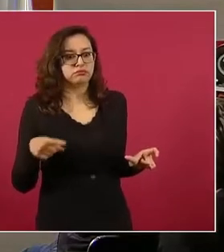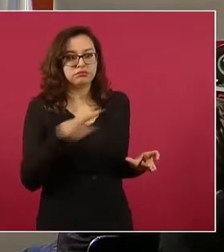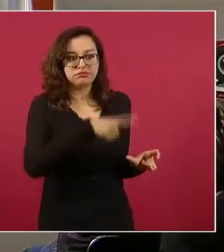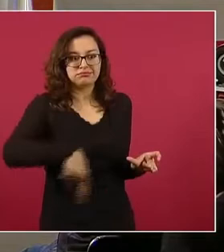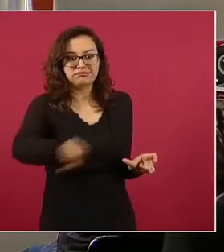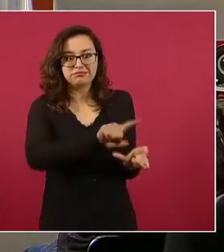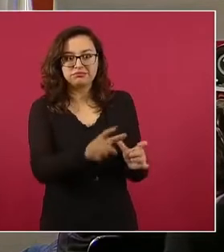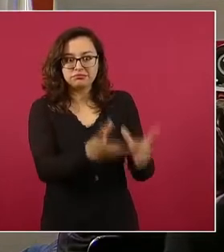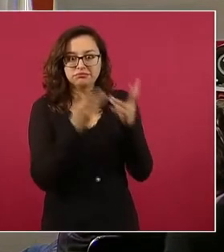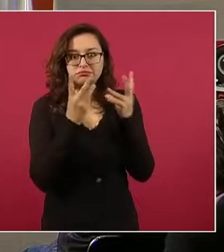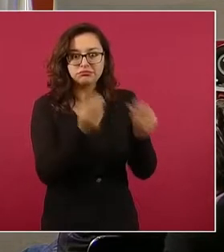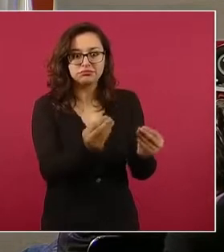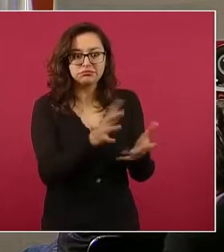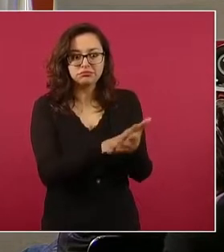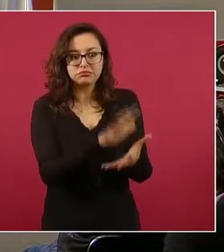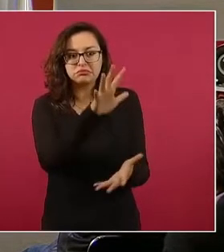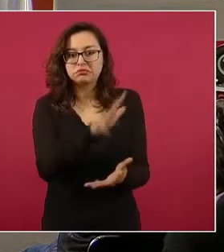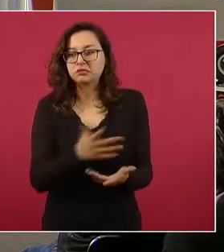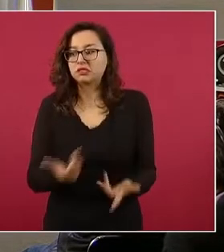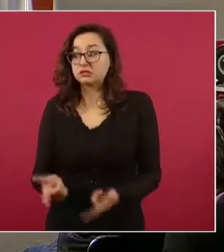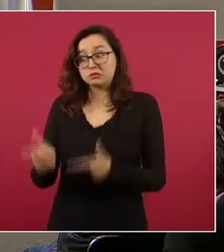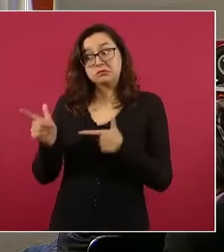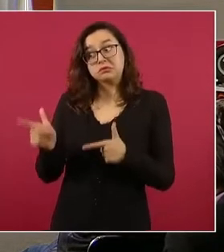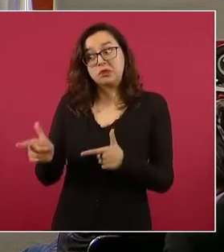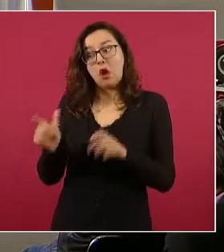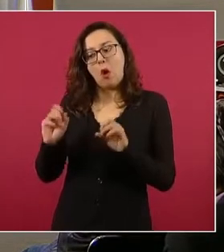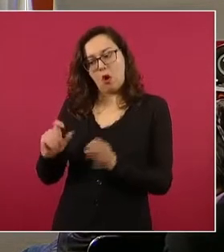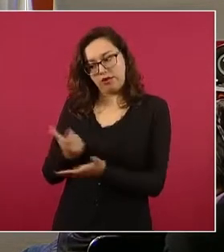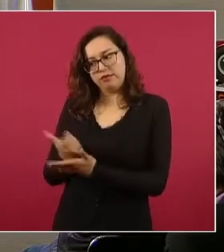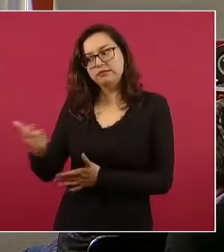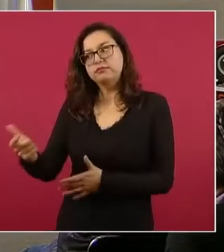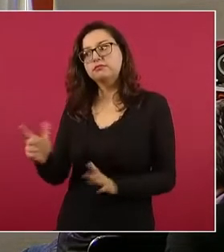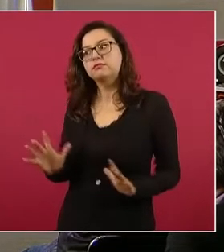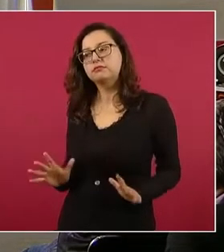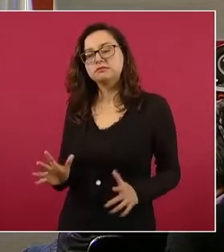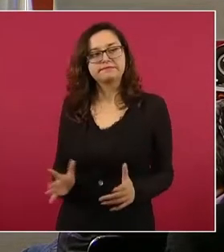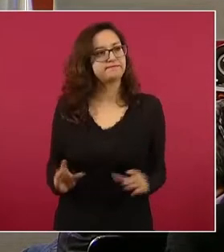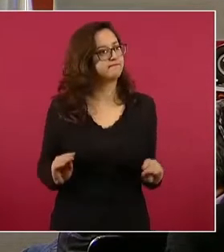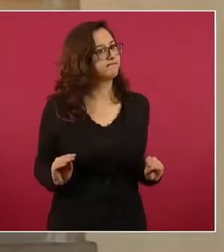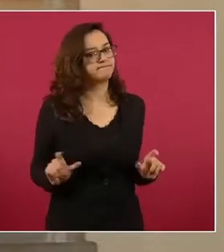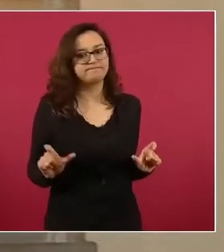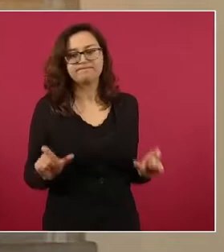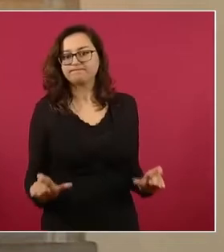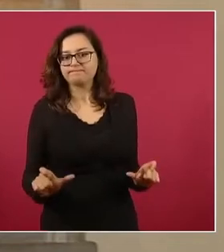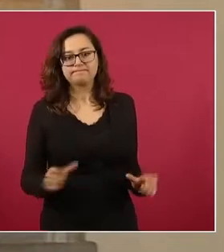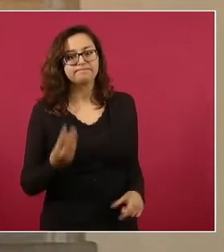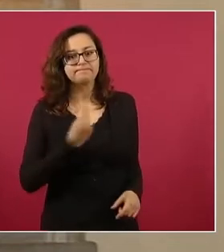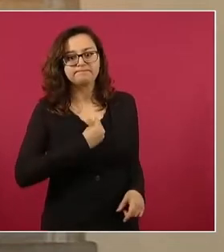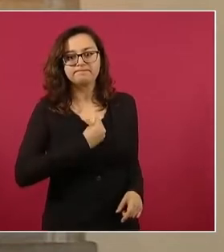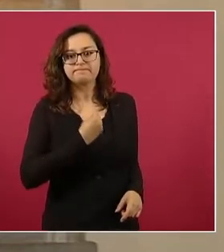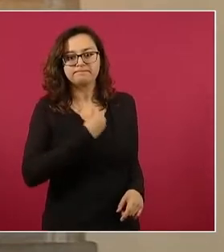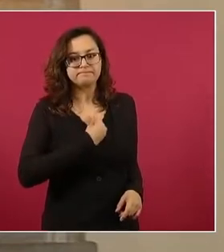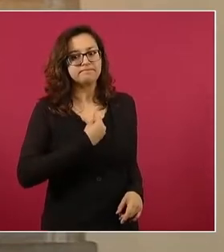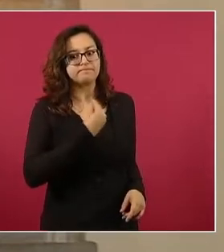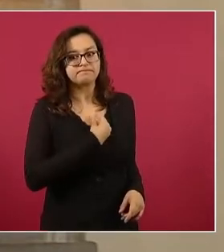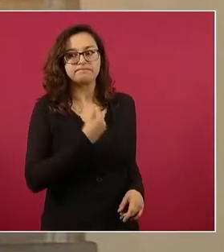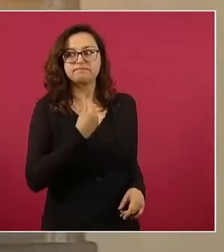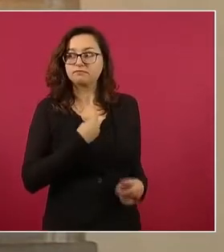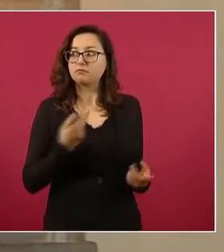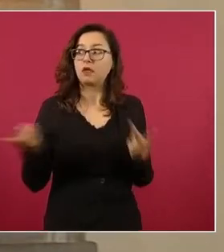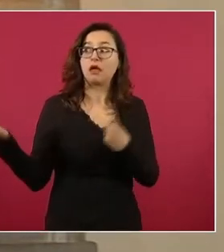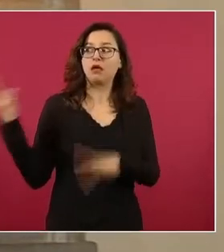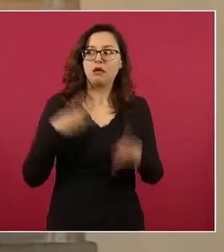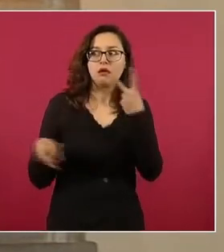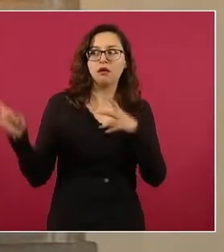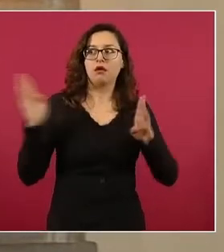y no cedieron a sus intentos de soborno. También, en el caso de la periodista Marielena Ferral, que fue